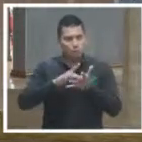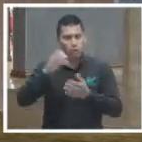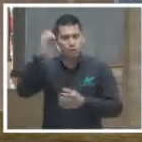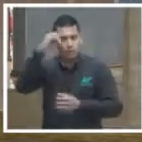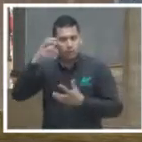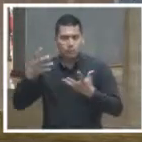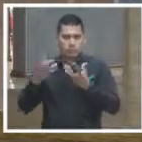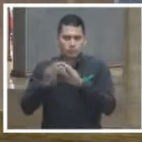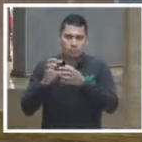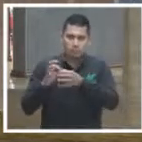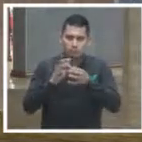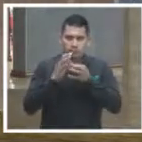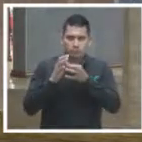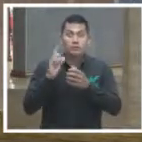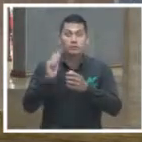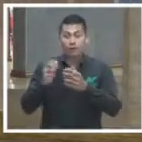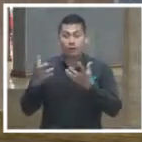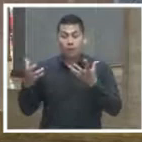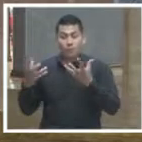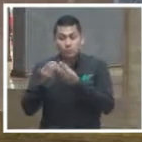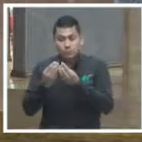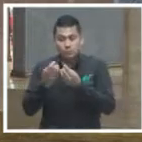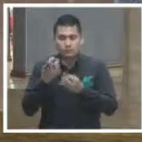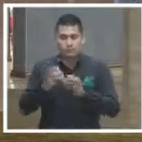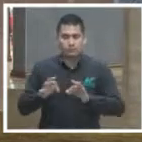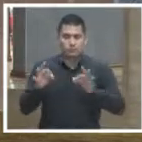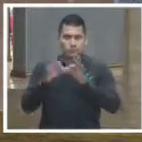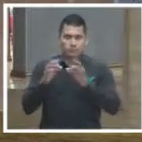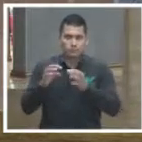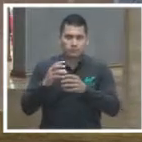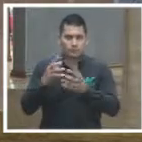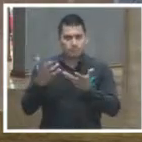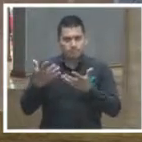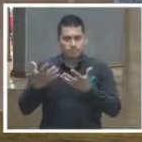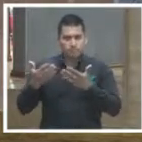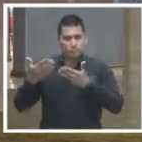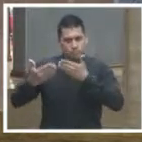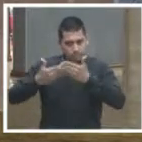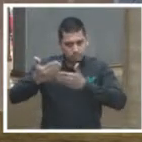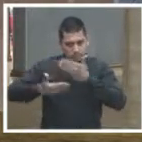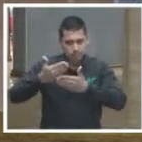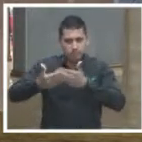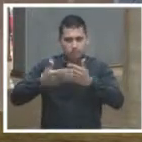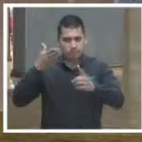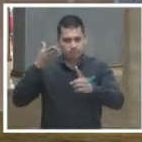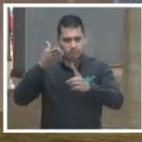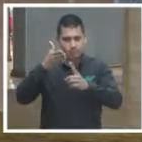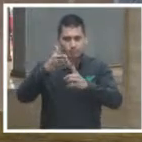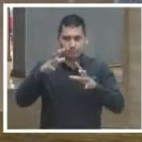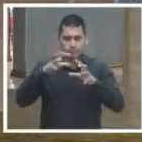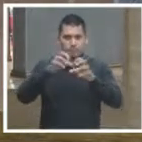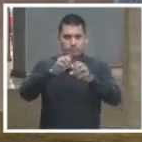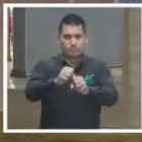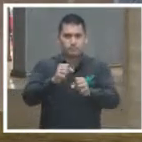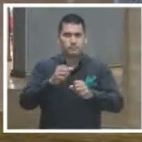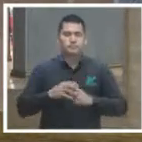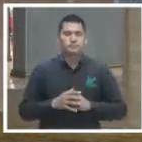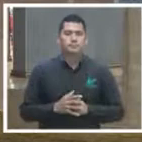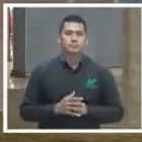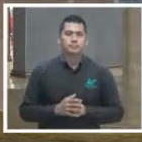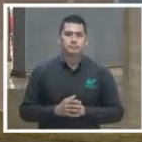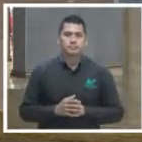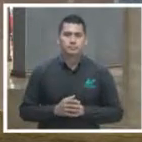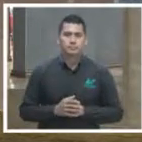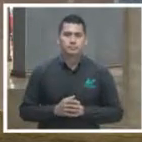manera como dice en concierto y de manera dirigida hacia consensos y objetivos